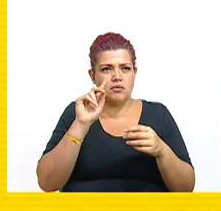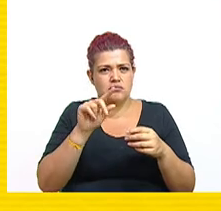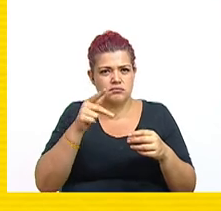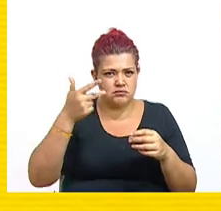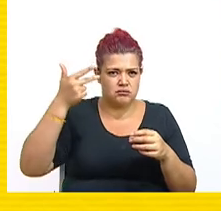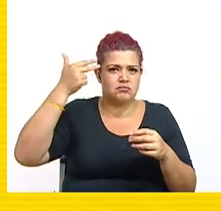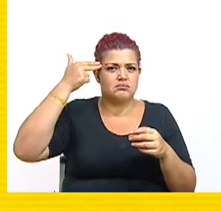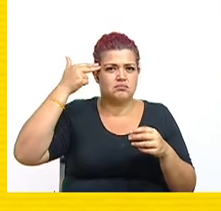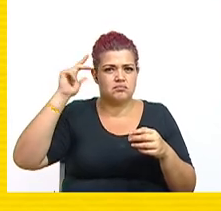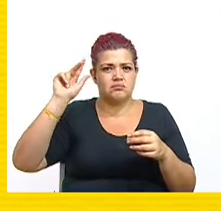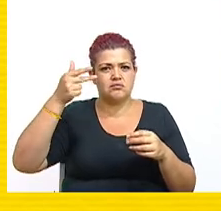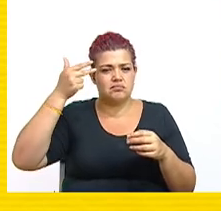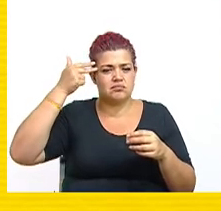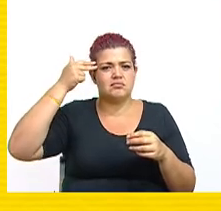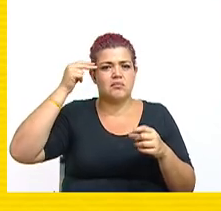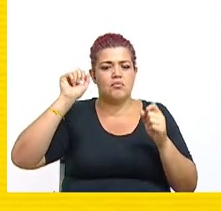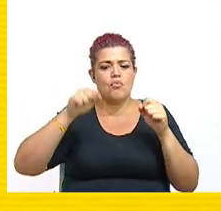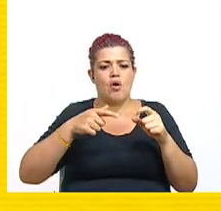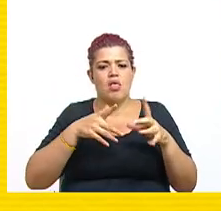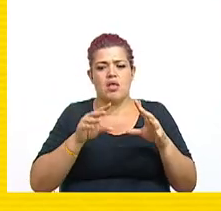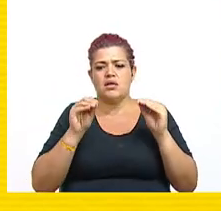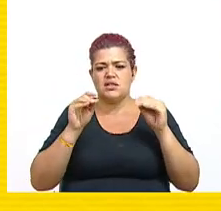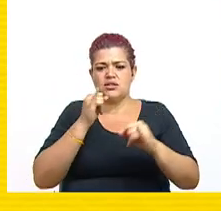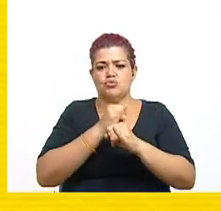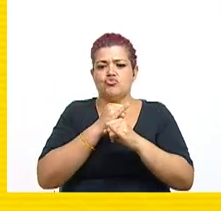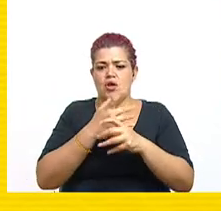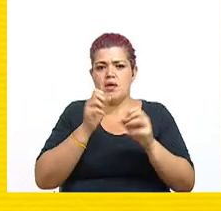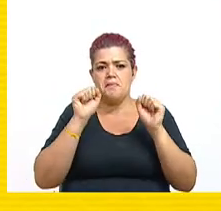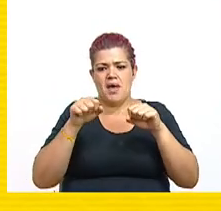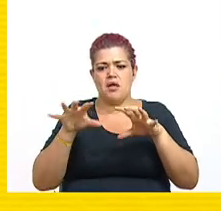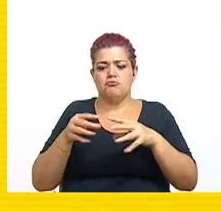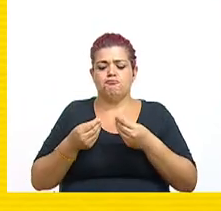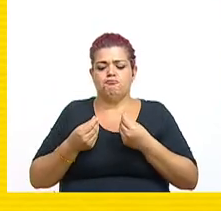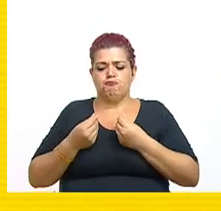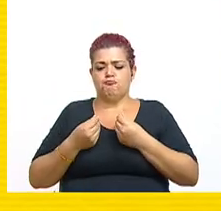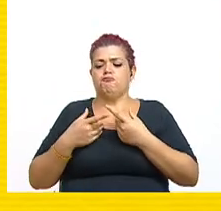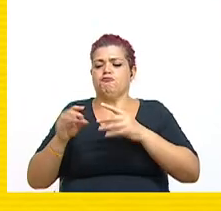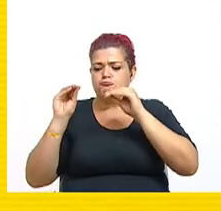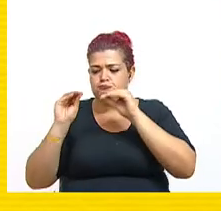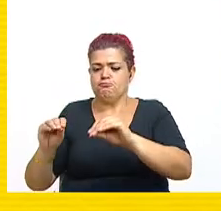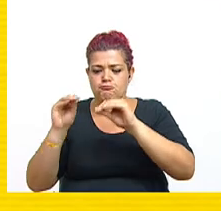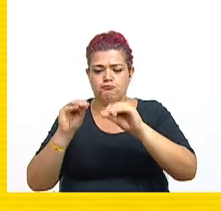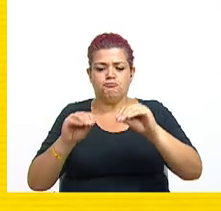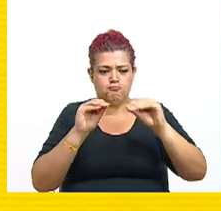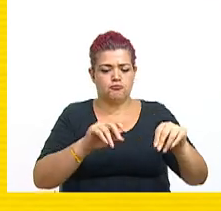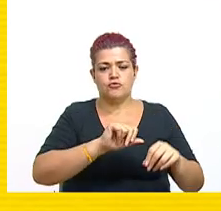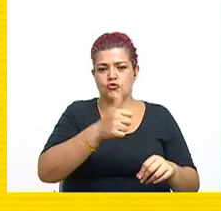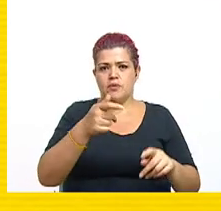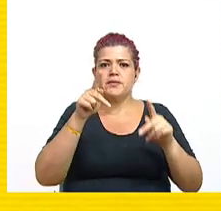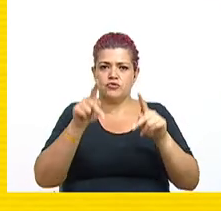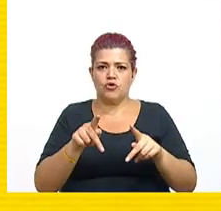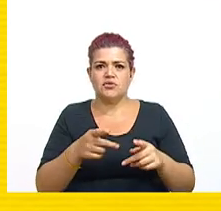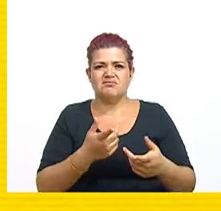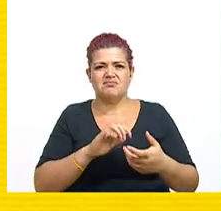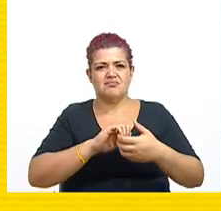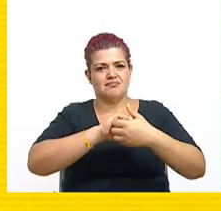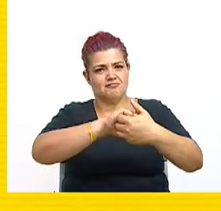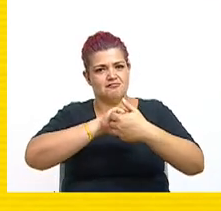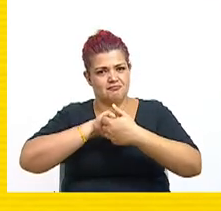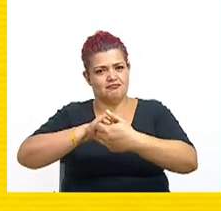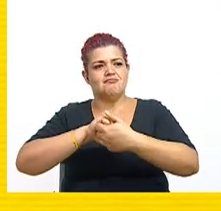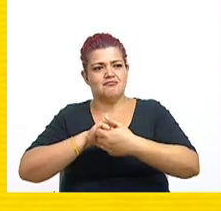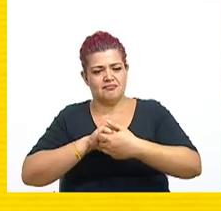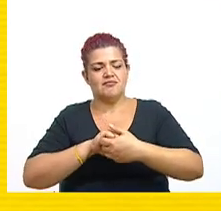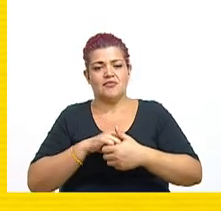instituciones, puedan educar y formar a las personas. Qué bonito ese origen. La solidaridad. Lo otro muy